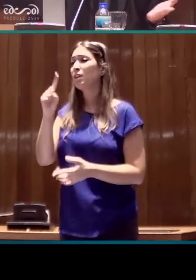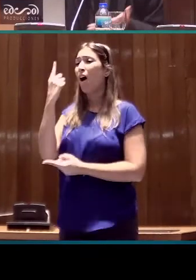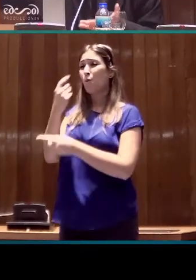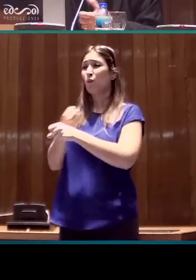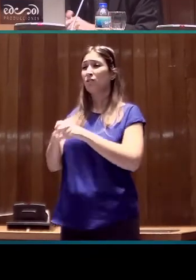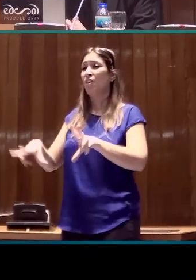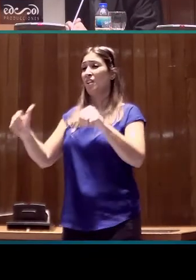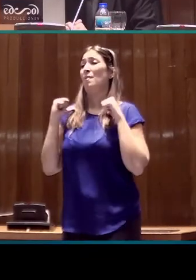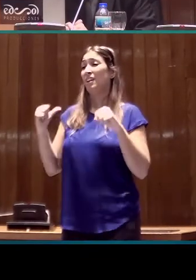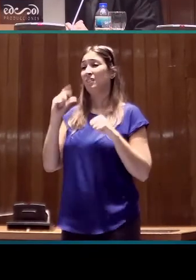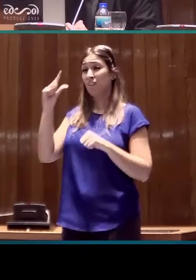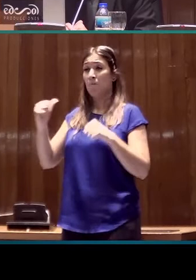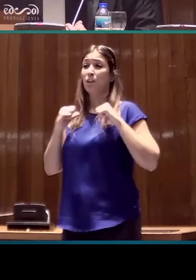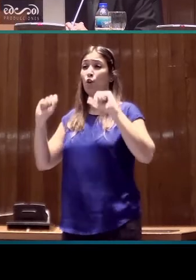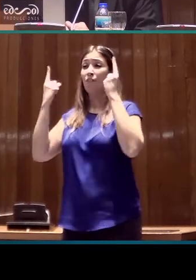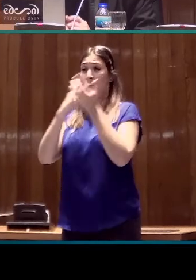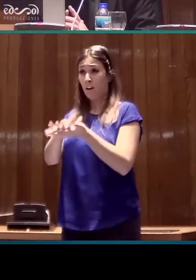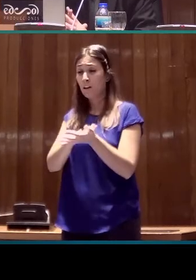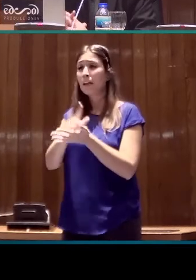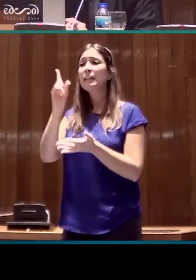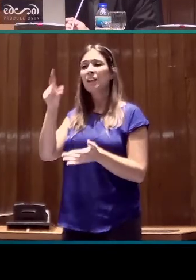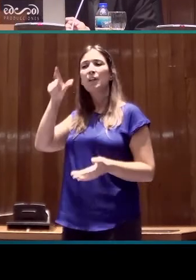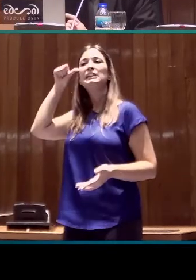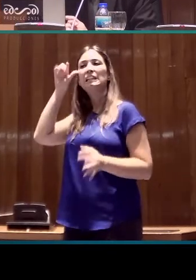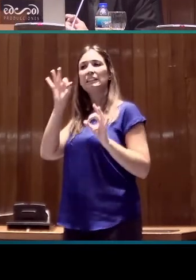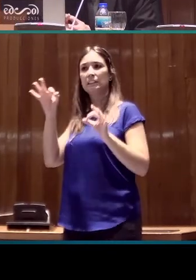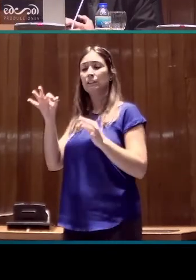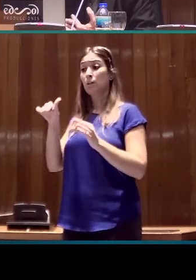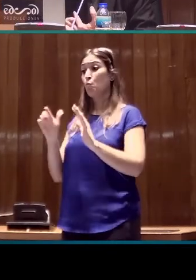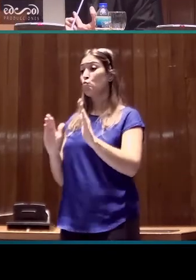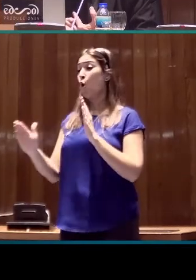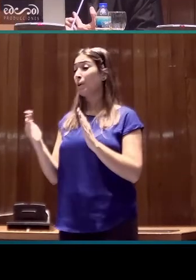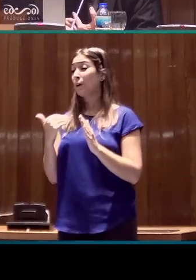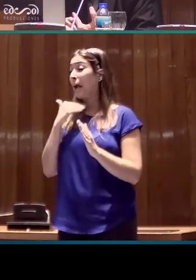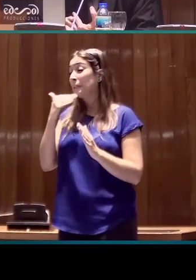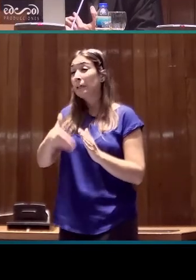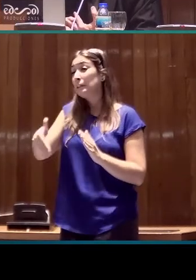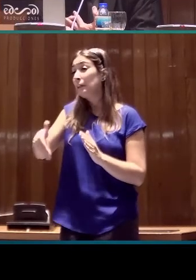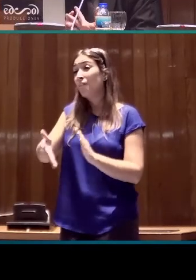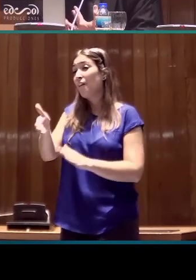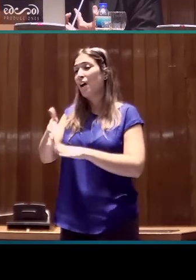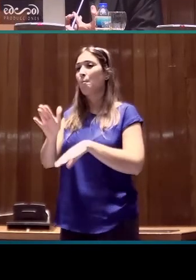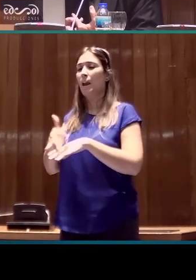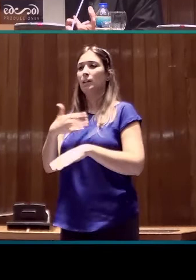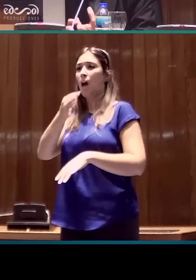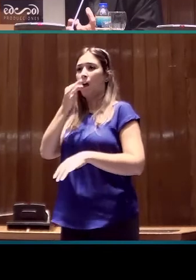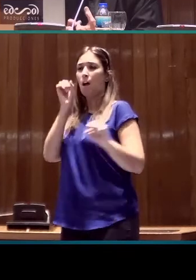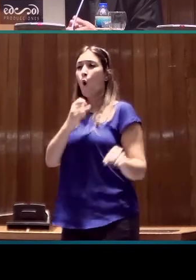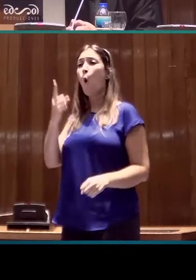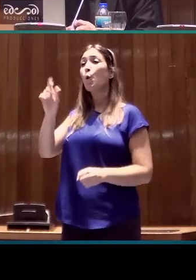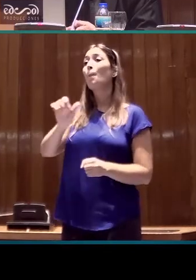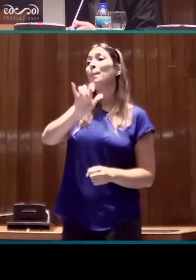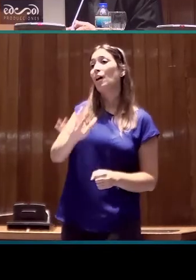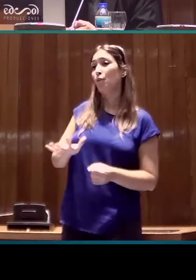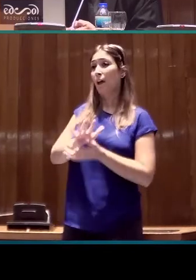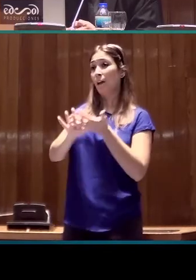no puede ser del máster oficial de lengua de signos. Y tesis doctorales, en este momento están ya casi listas para defenderse una sobre la metáfora en la lengua